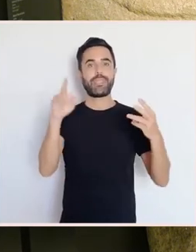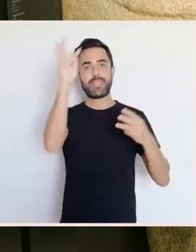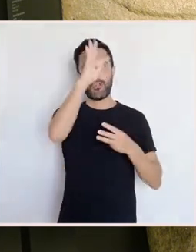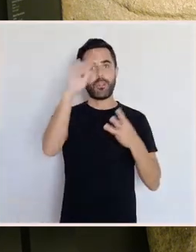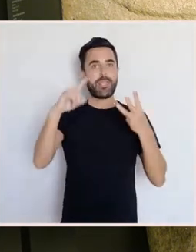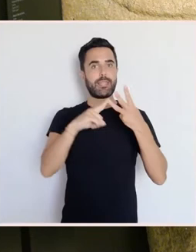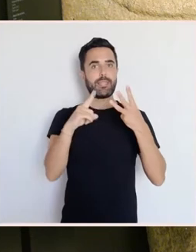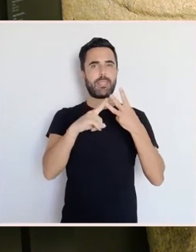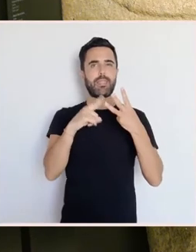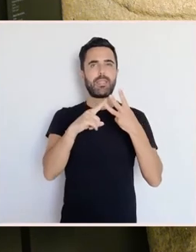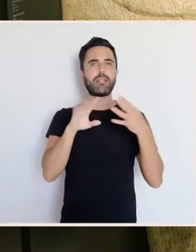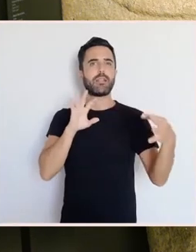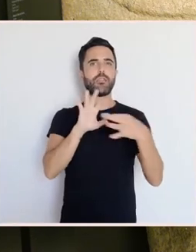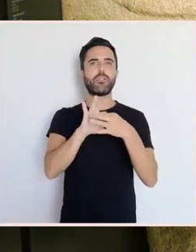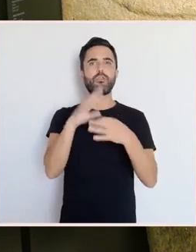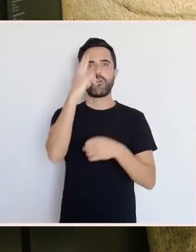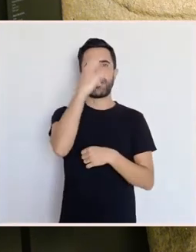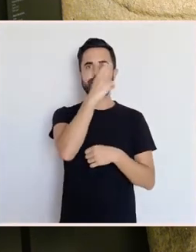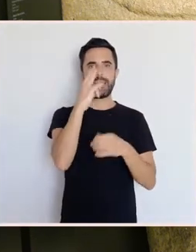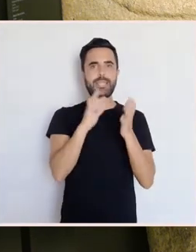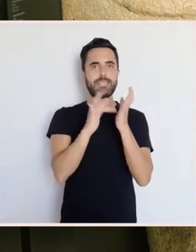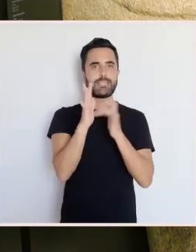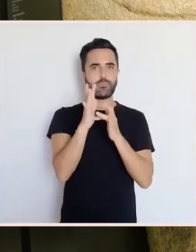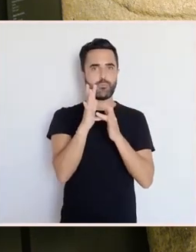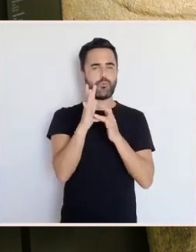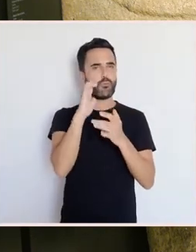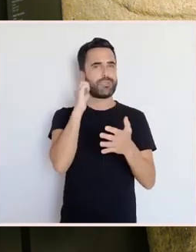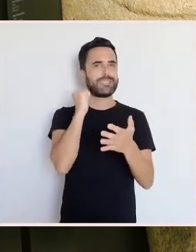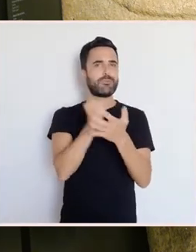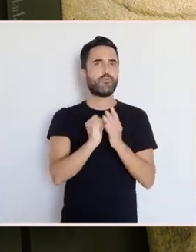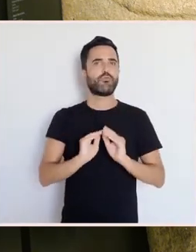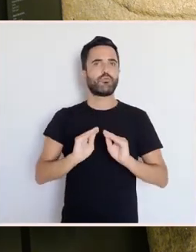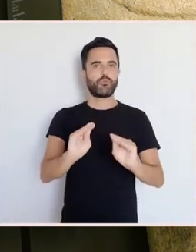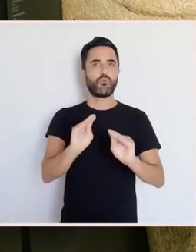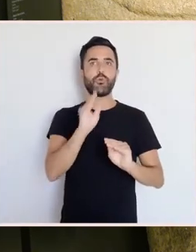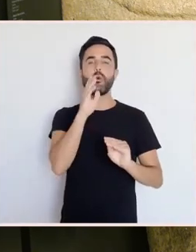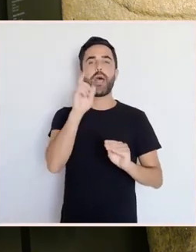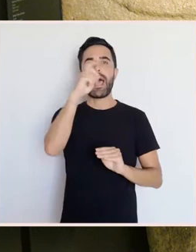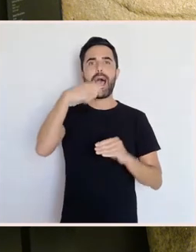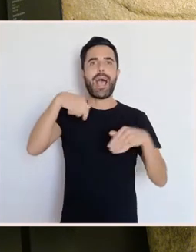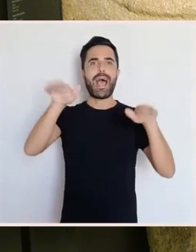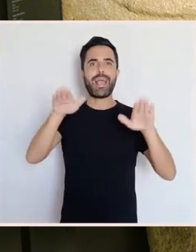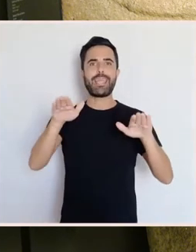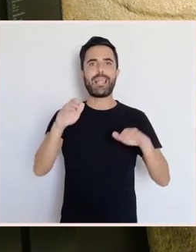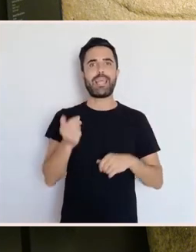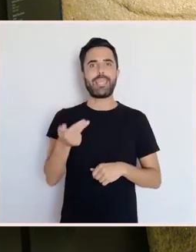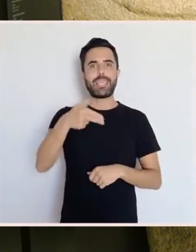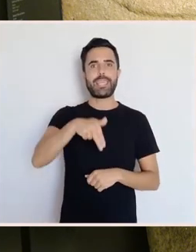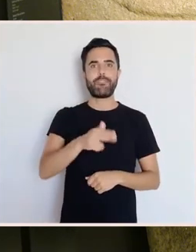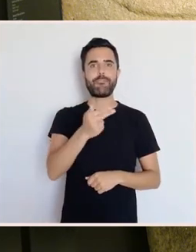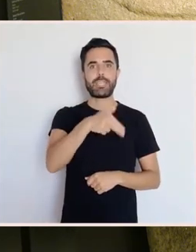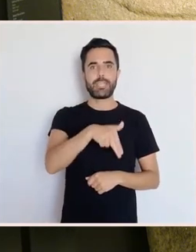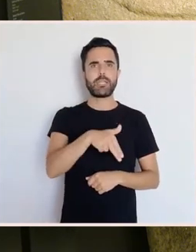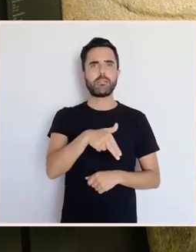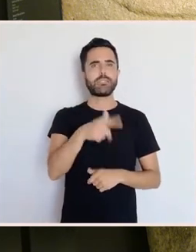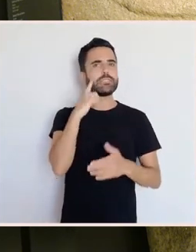cristiás. Xa que tanto a águia como o golfinho son símbolos que podemos atopar nas catacumbas